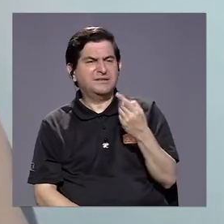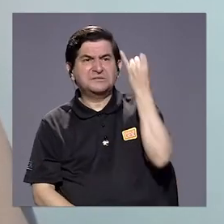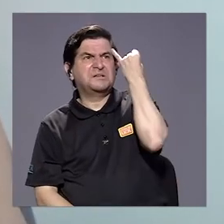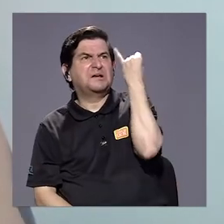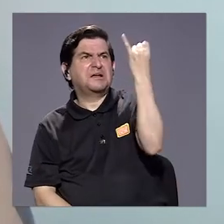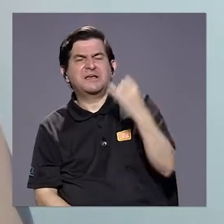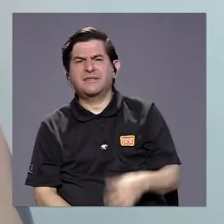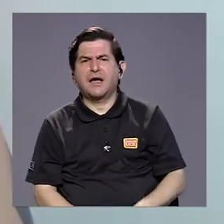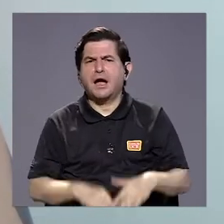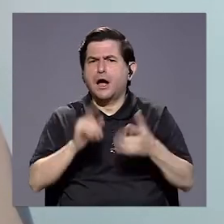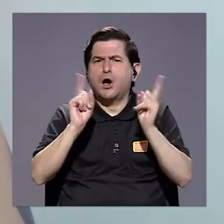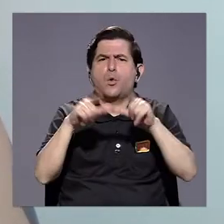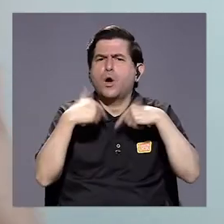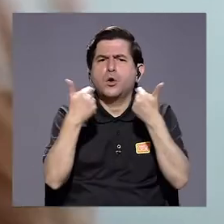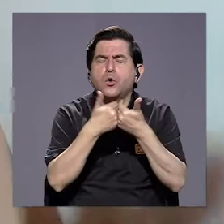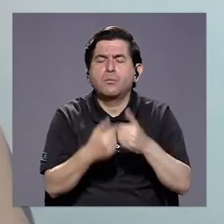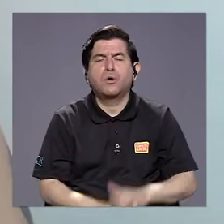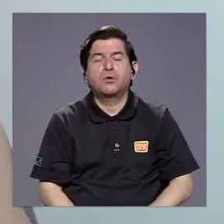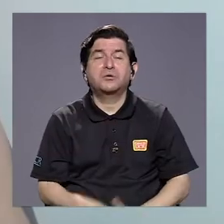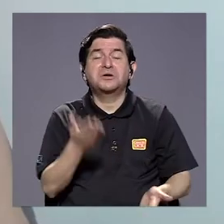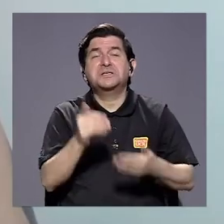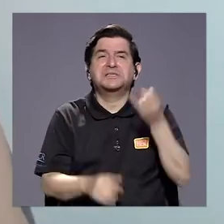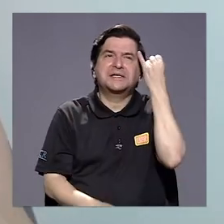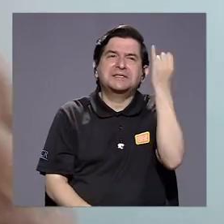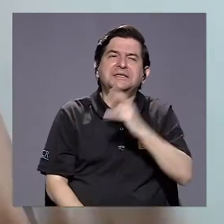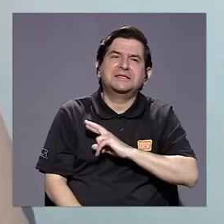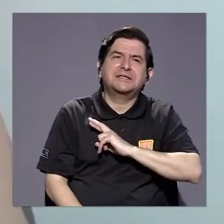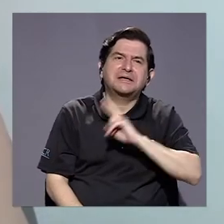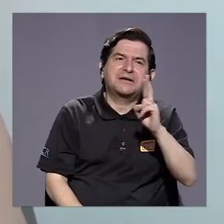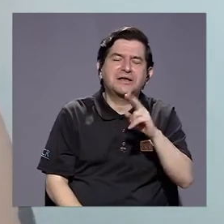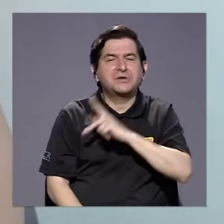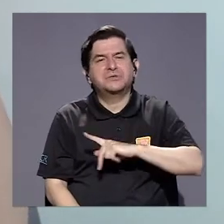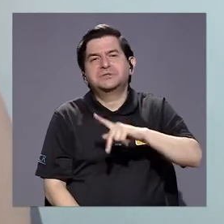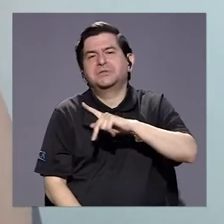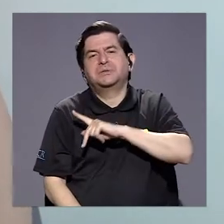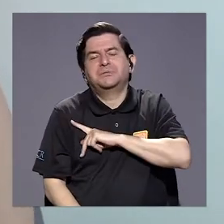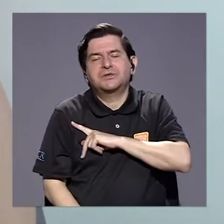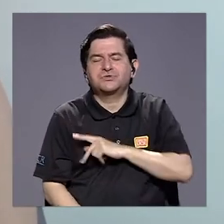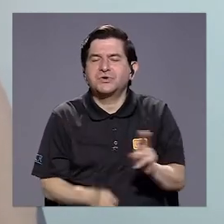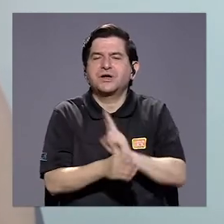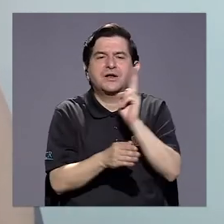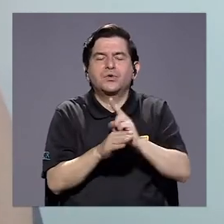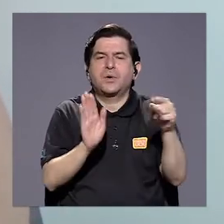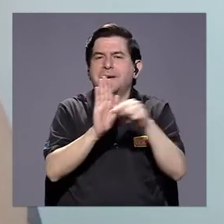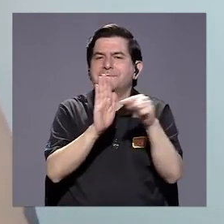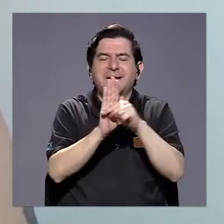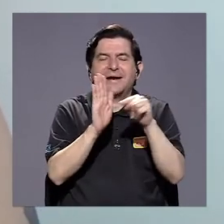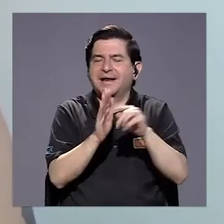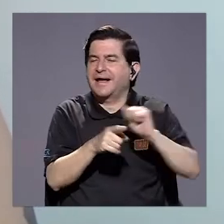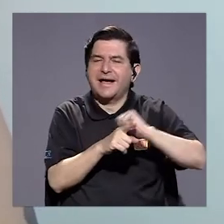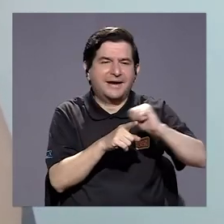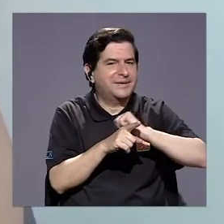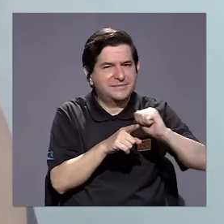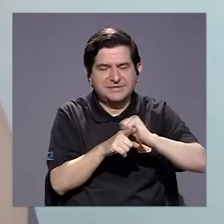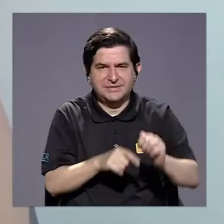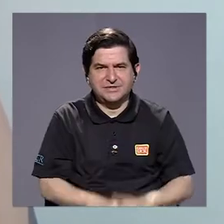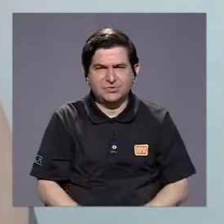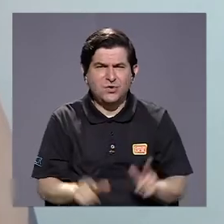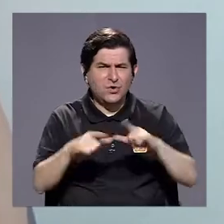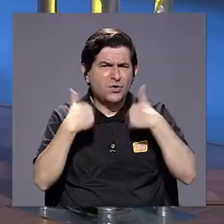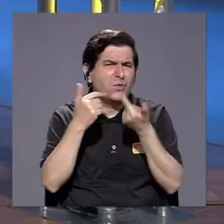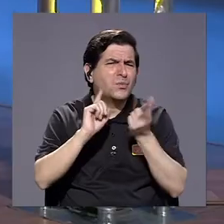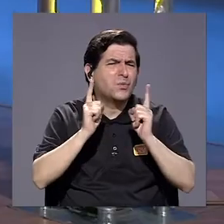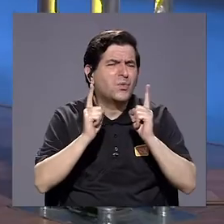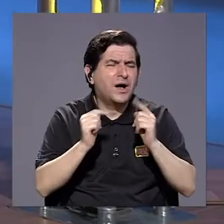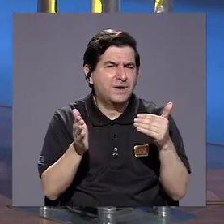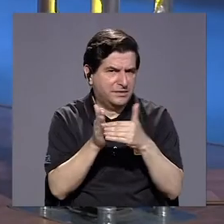alegan argumentos de índole religiosa o de cuestiones personales para negarse a hacer la capacitación.